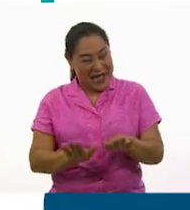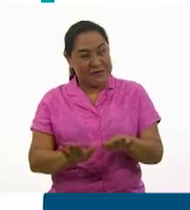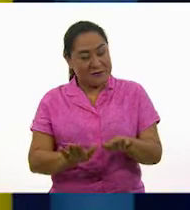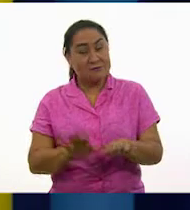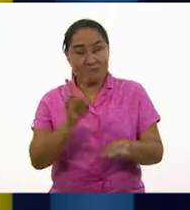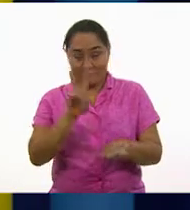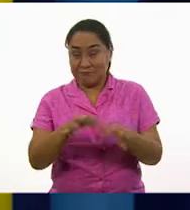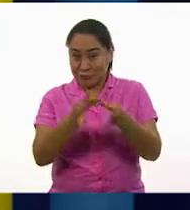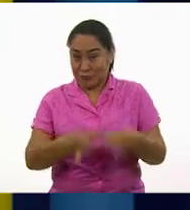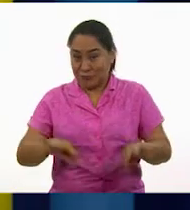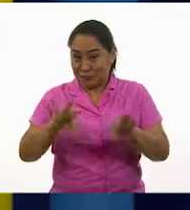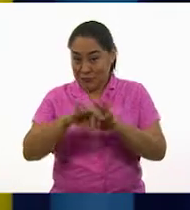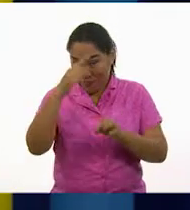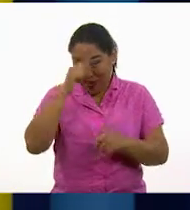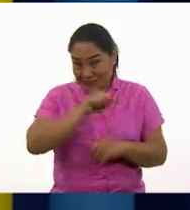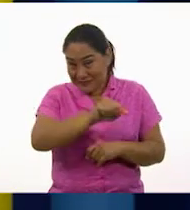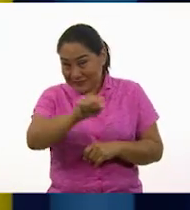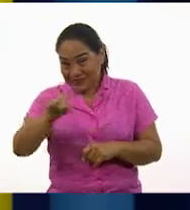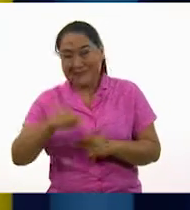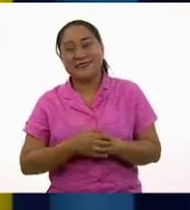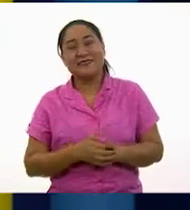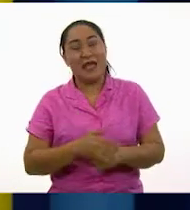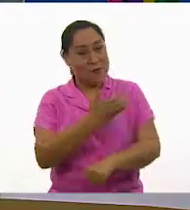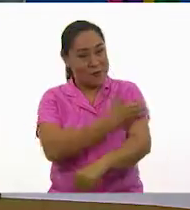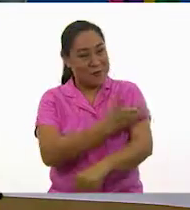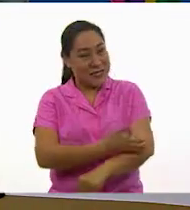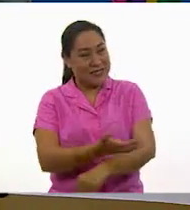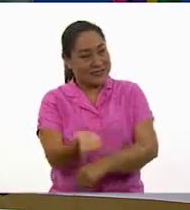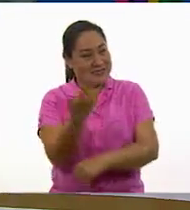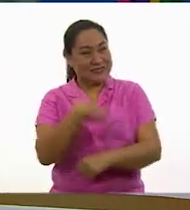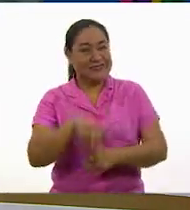algo muy importante para ustedes. Acompáñennos.